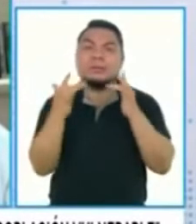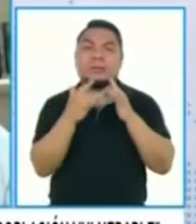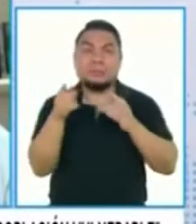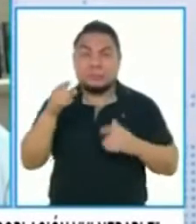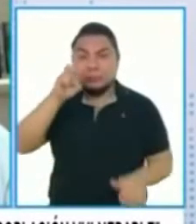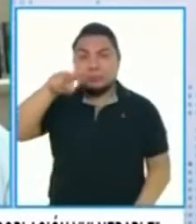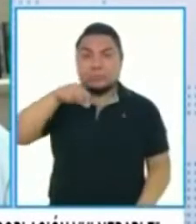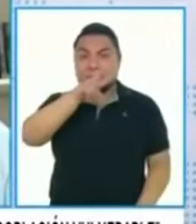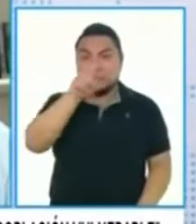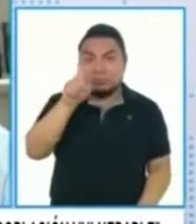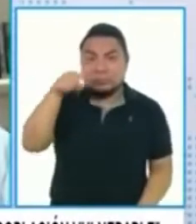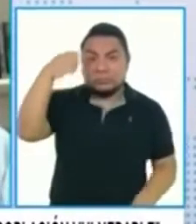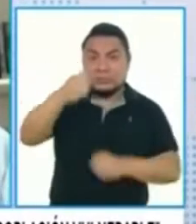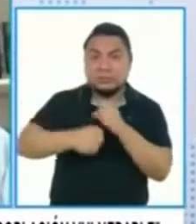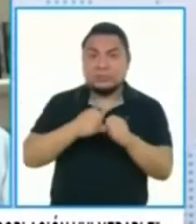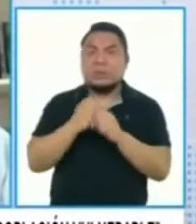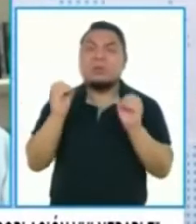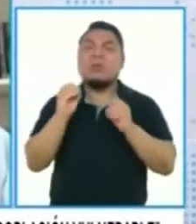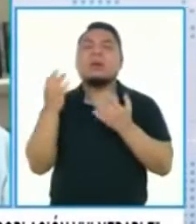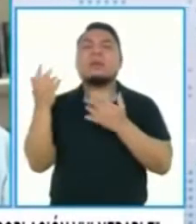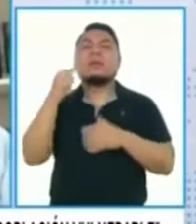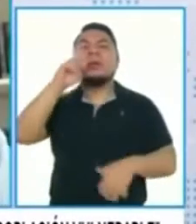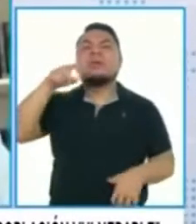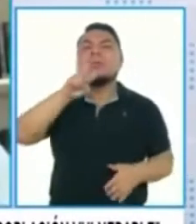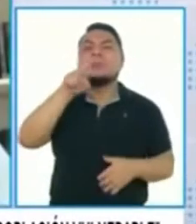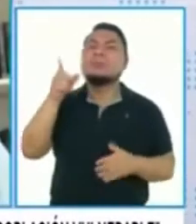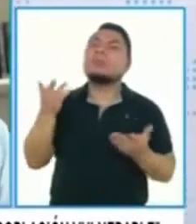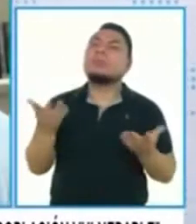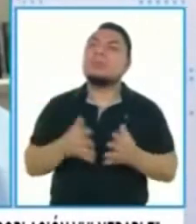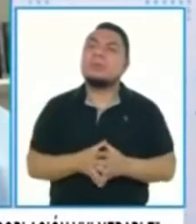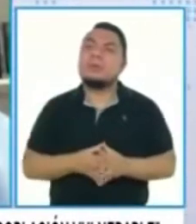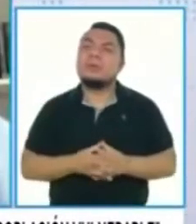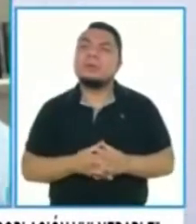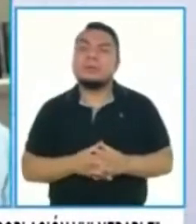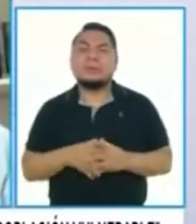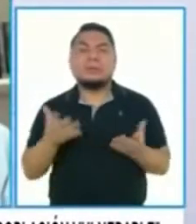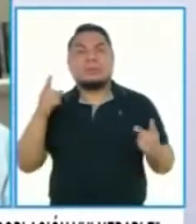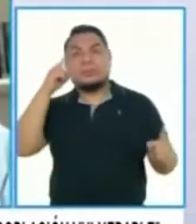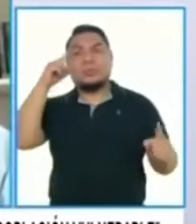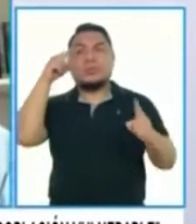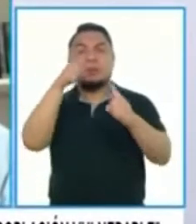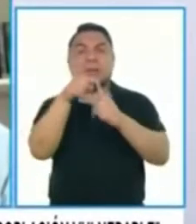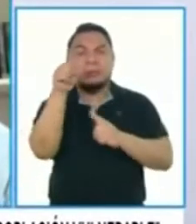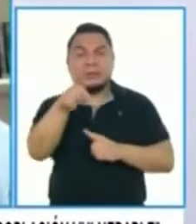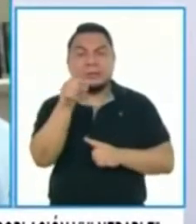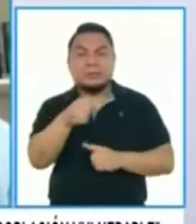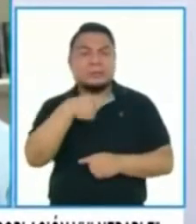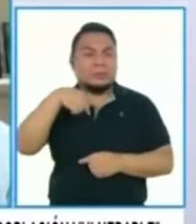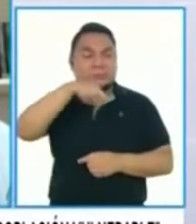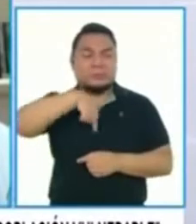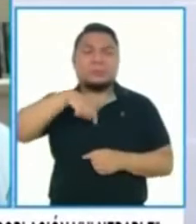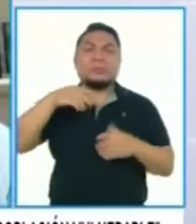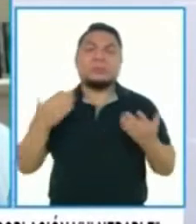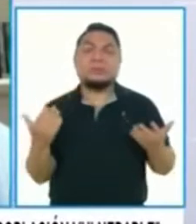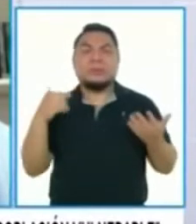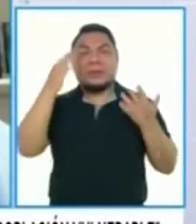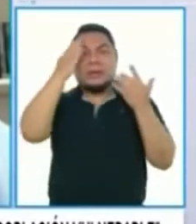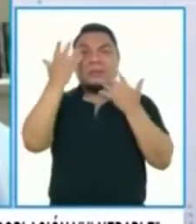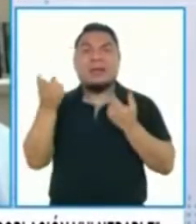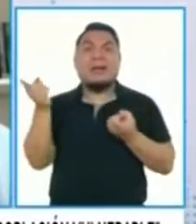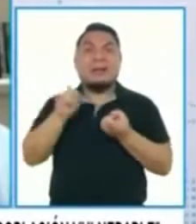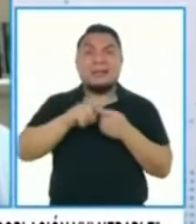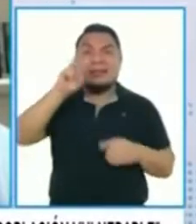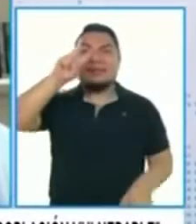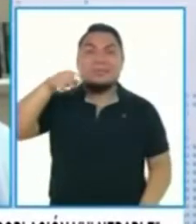el 2021 o esperar hasta el 2022? Es que el objetivo debe ser ese. O si nosotros vamos a esperar al